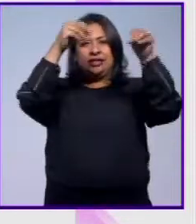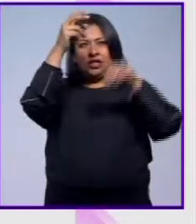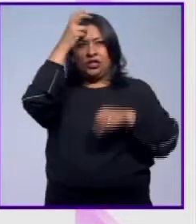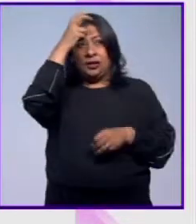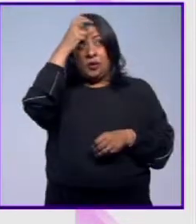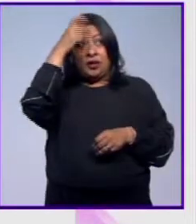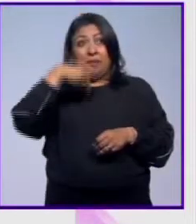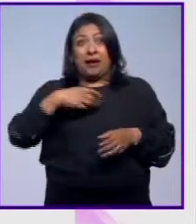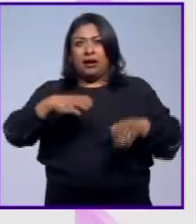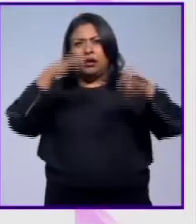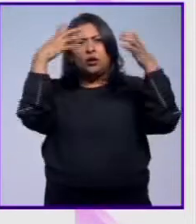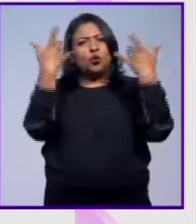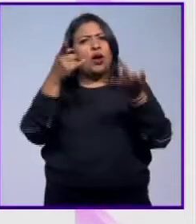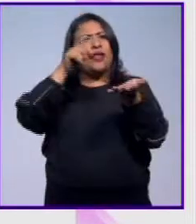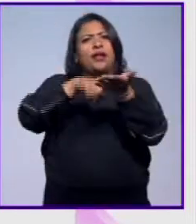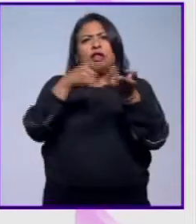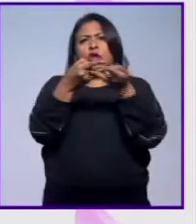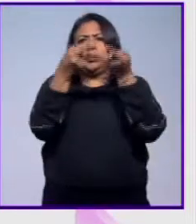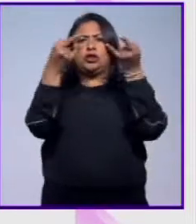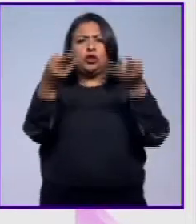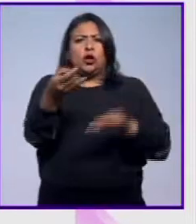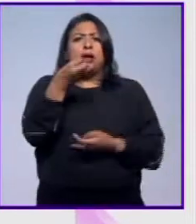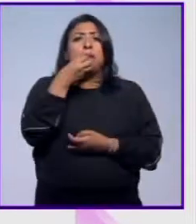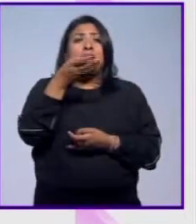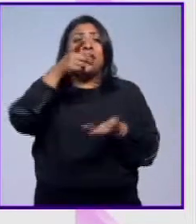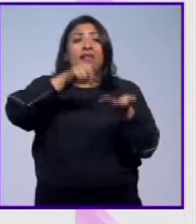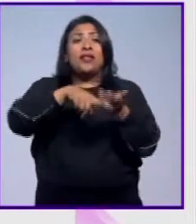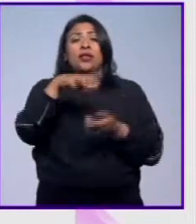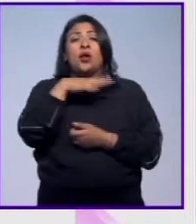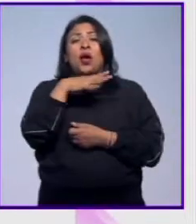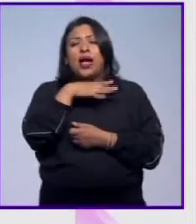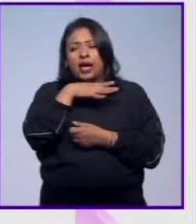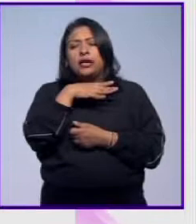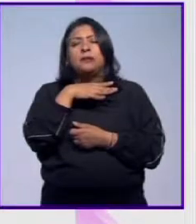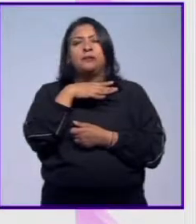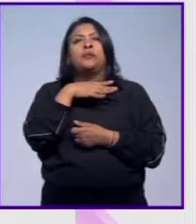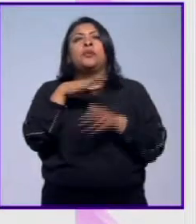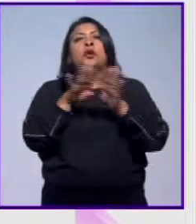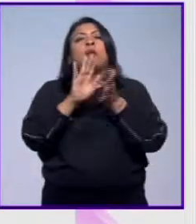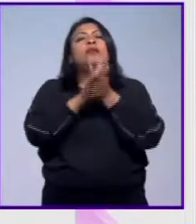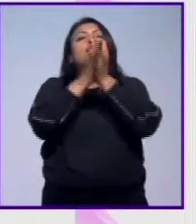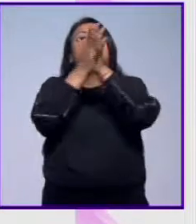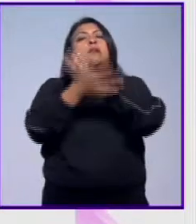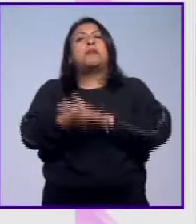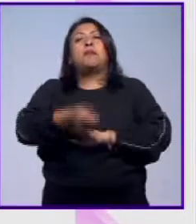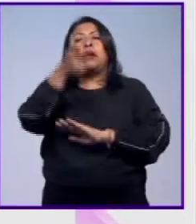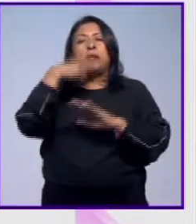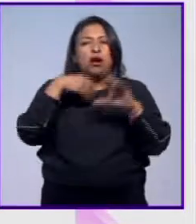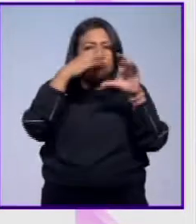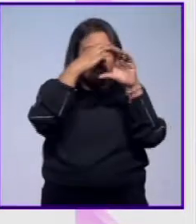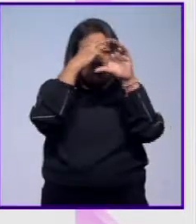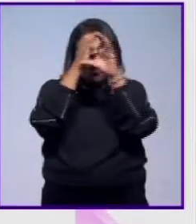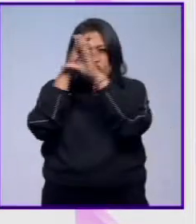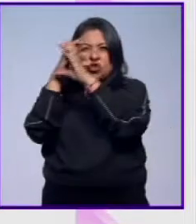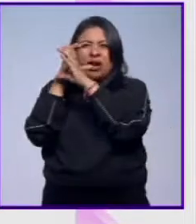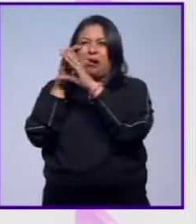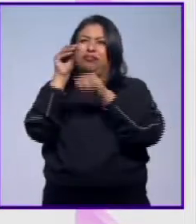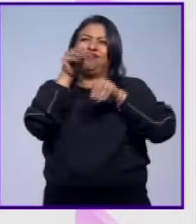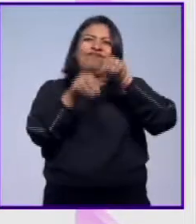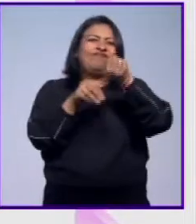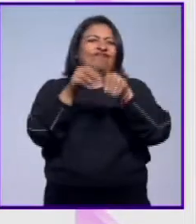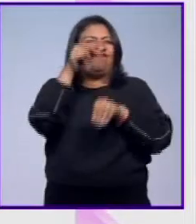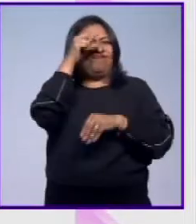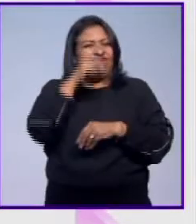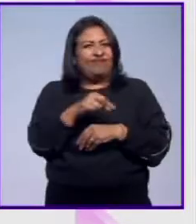Este torreón es una historia impresionante porque ahí se colocó lo que iba a convertirse en el primer observatorio. No se equipó del